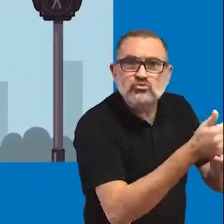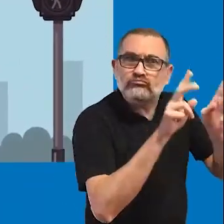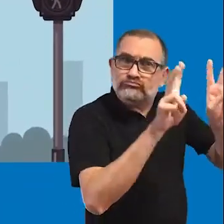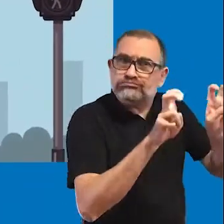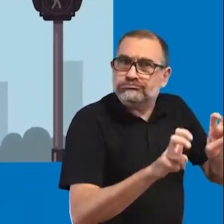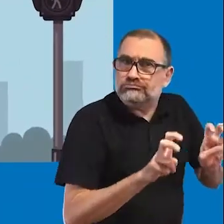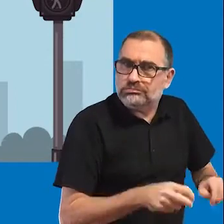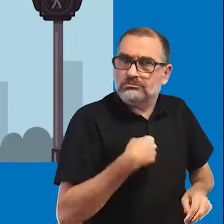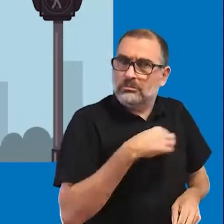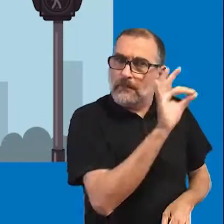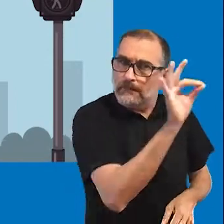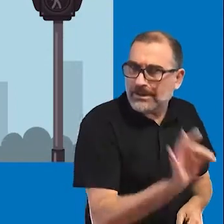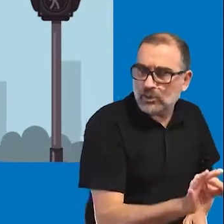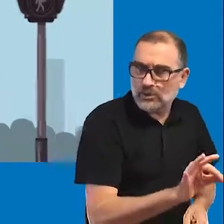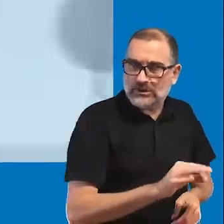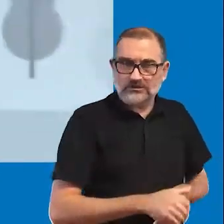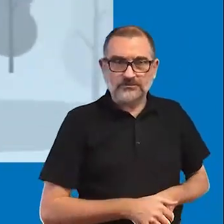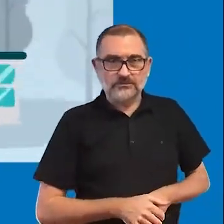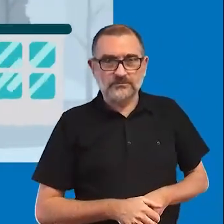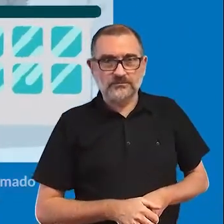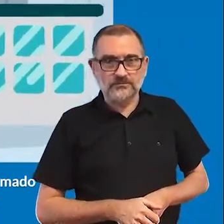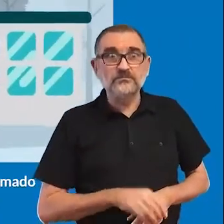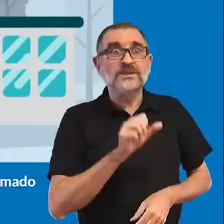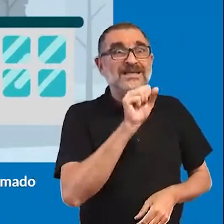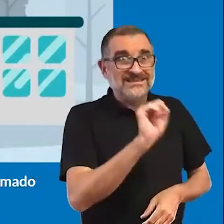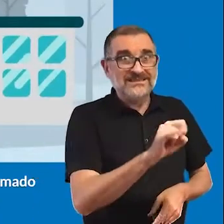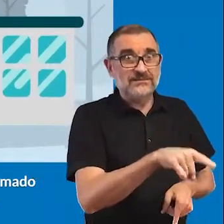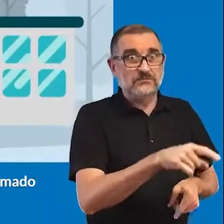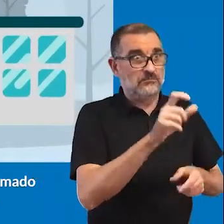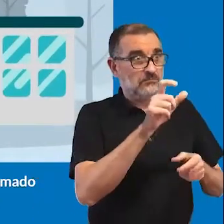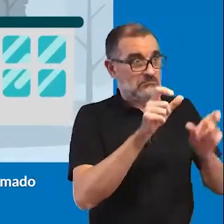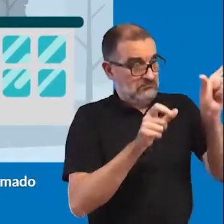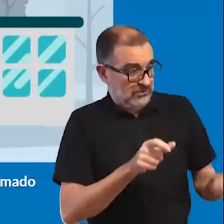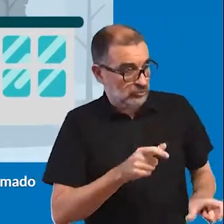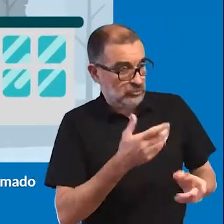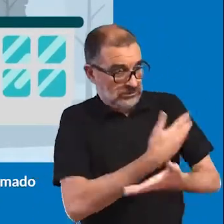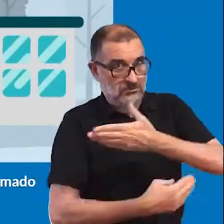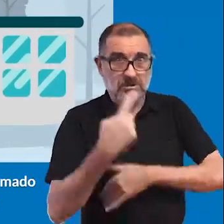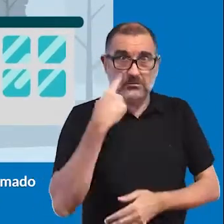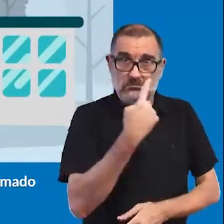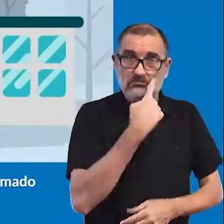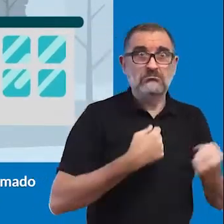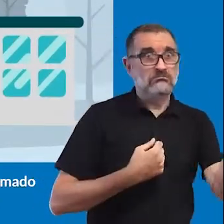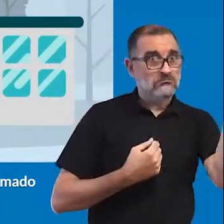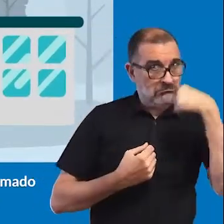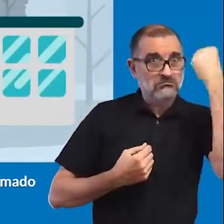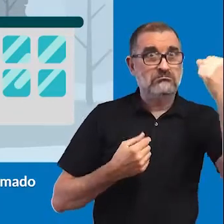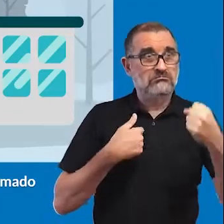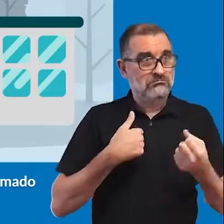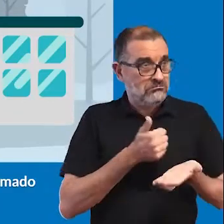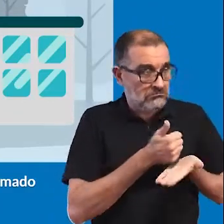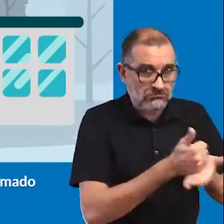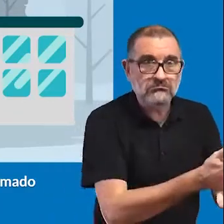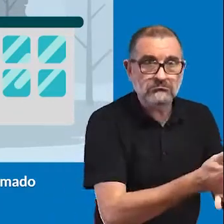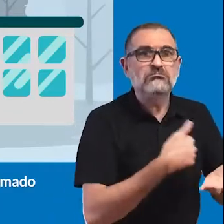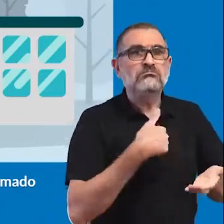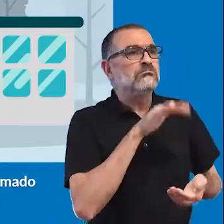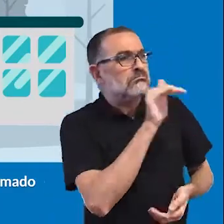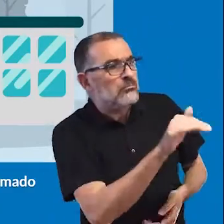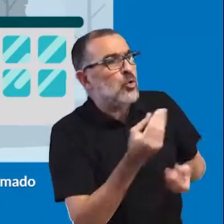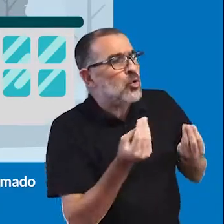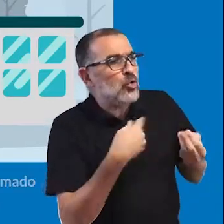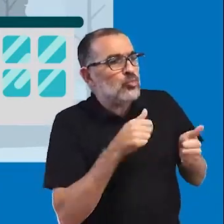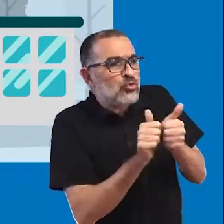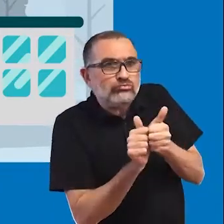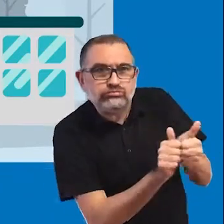y cómo le puedes colaborar. Si la persona con discapacidad visual ha confirmado su necesidad de apoyo para